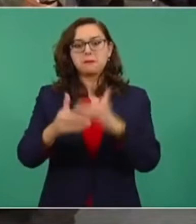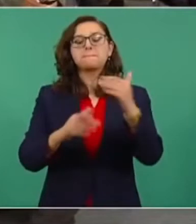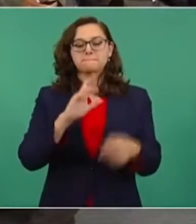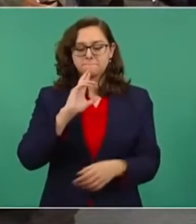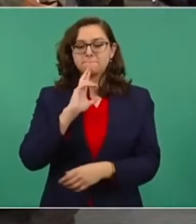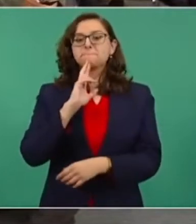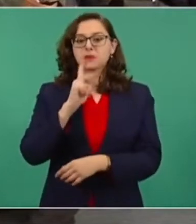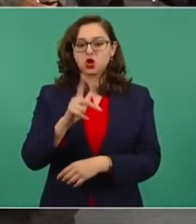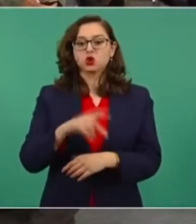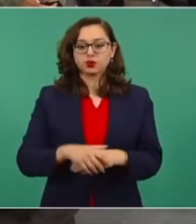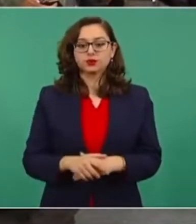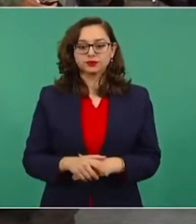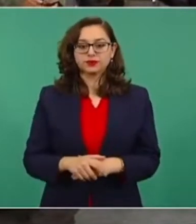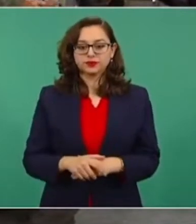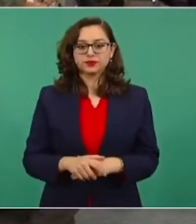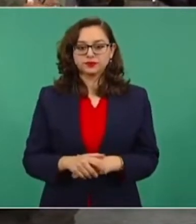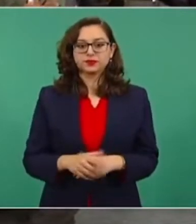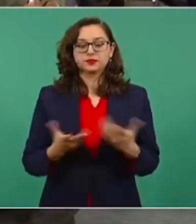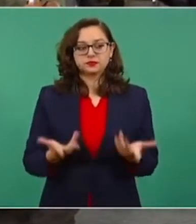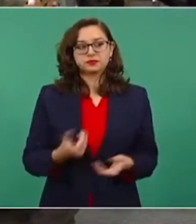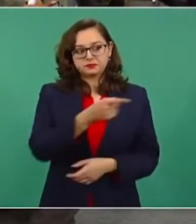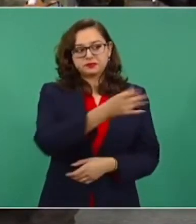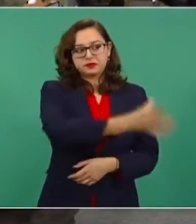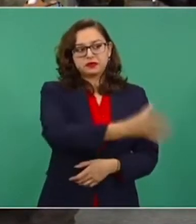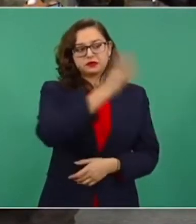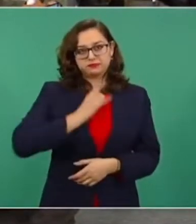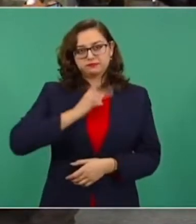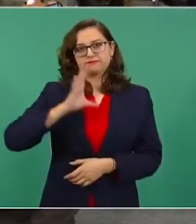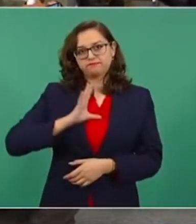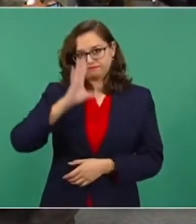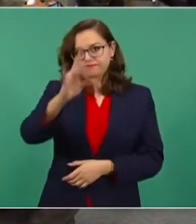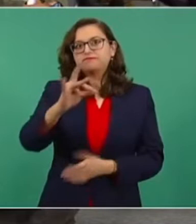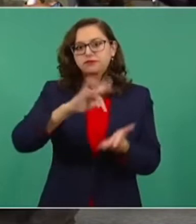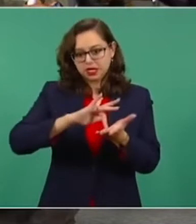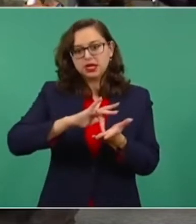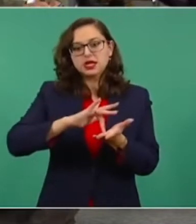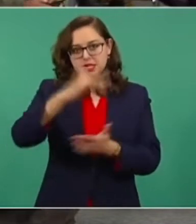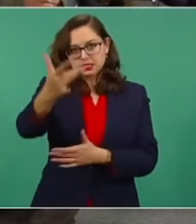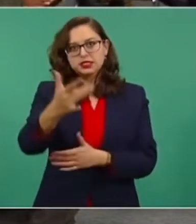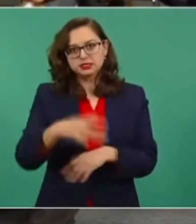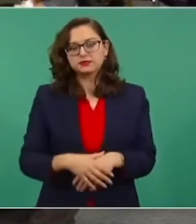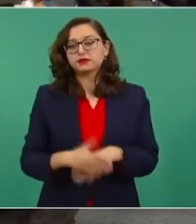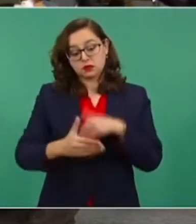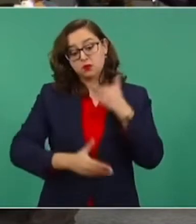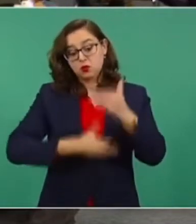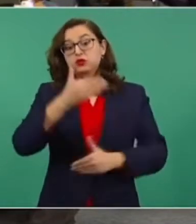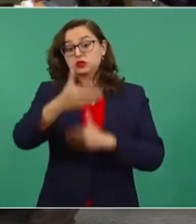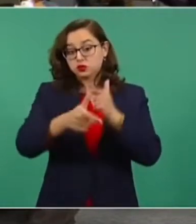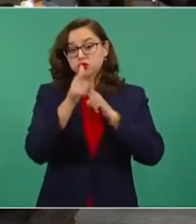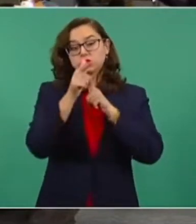Para ella era importante agradecerle y pedirle que no la dejen sola. El proceso todavía